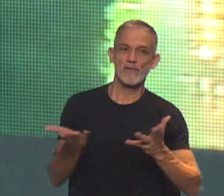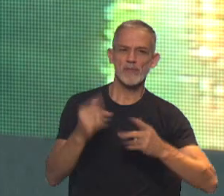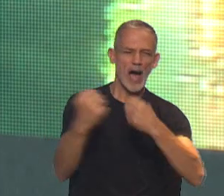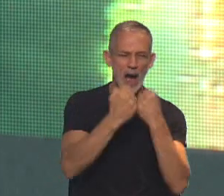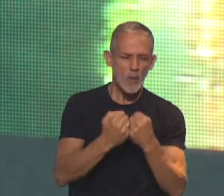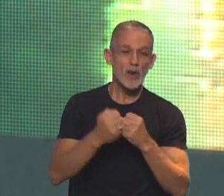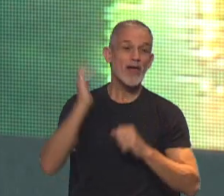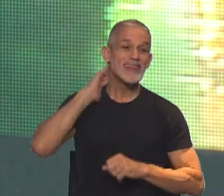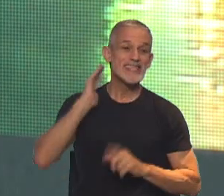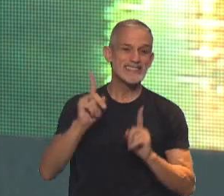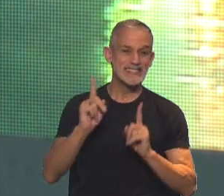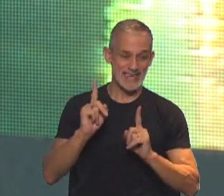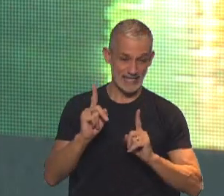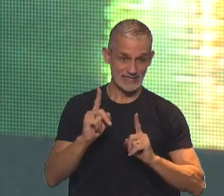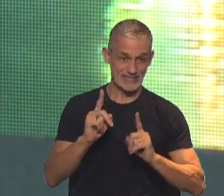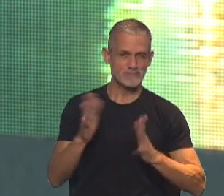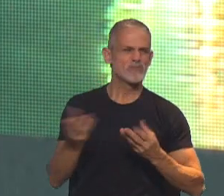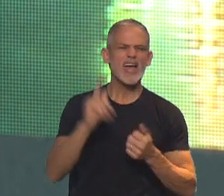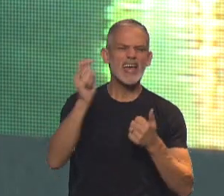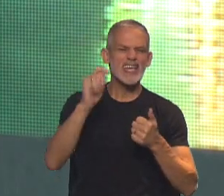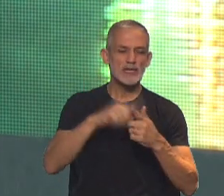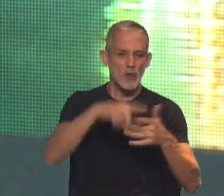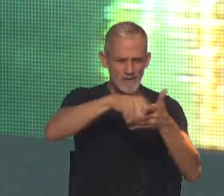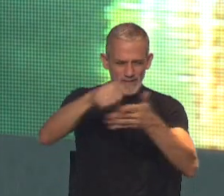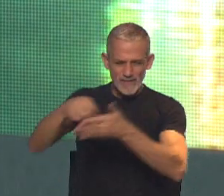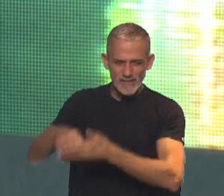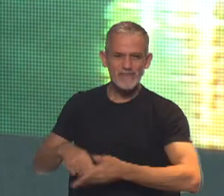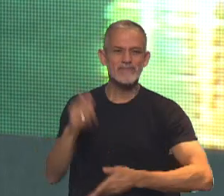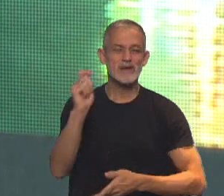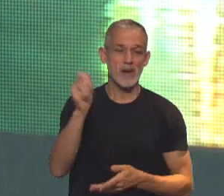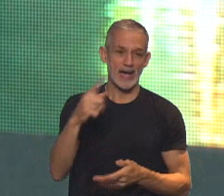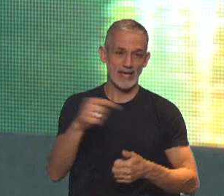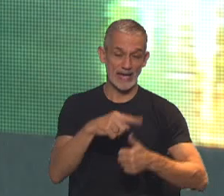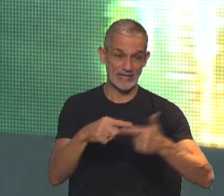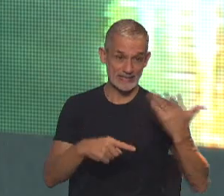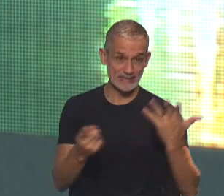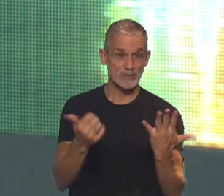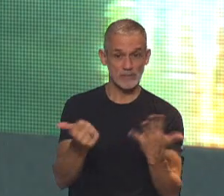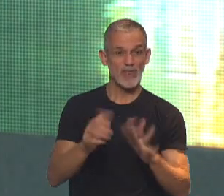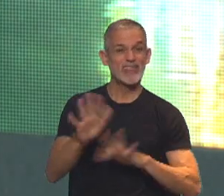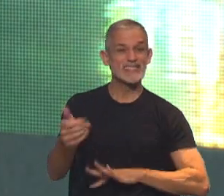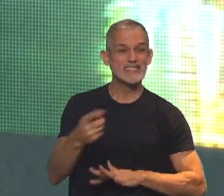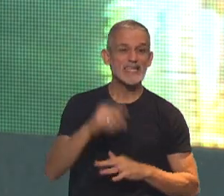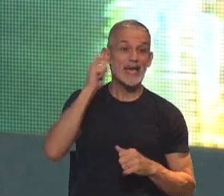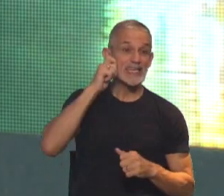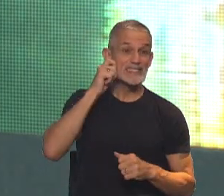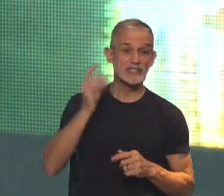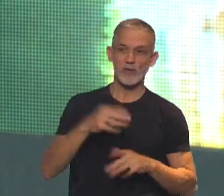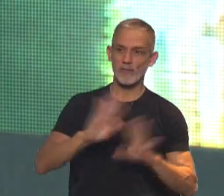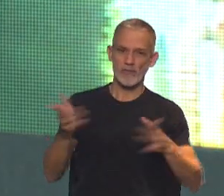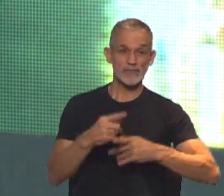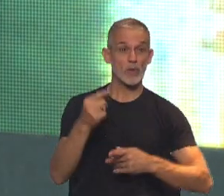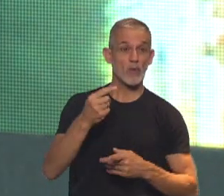de 16 mandatarios. ¿Quiénes son los que firman esta iniciativa por la cual aparece Kicillof? Es decir, ¿son